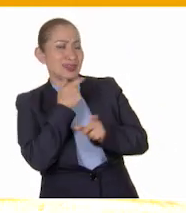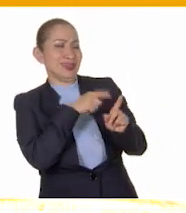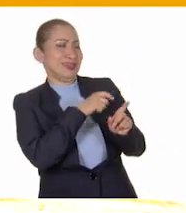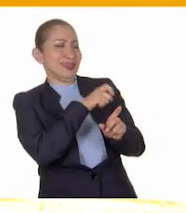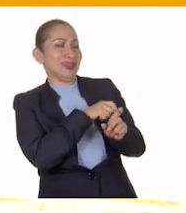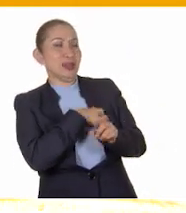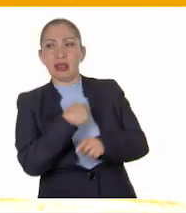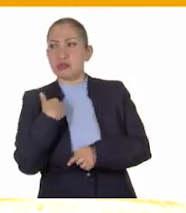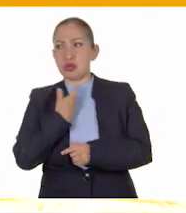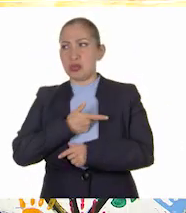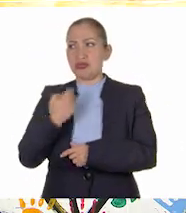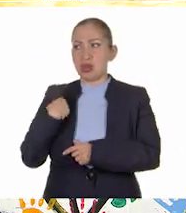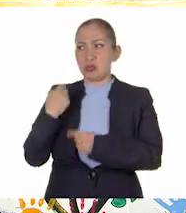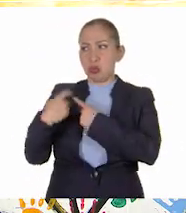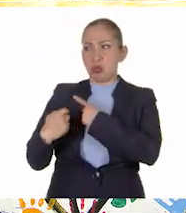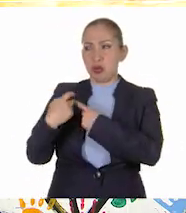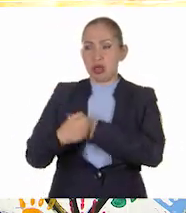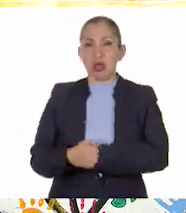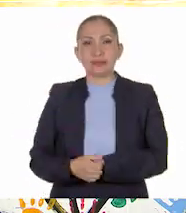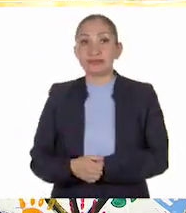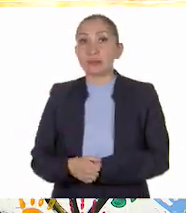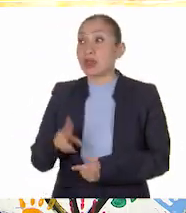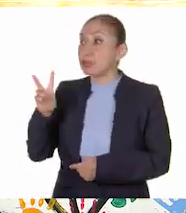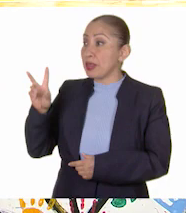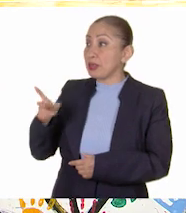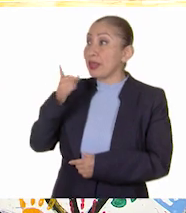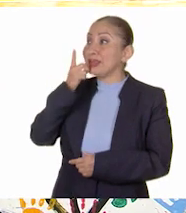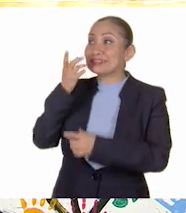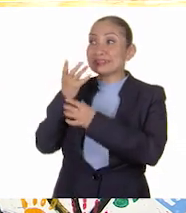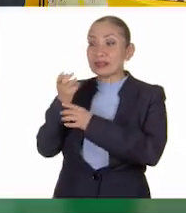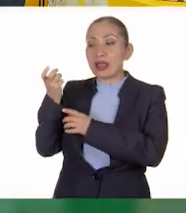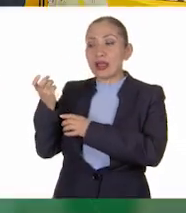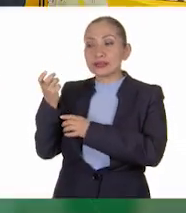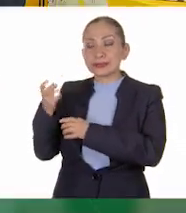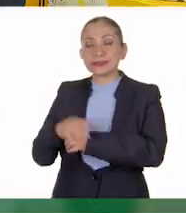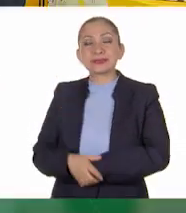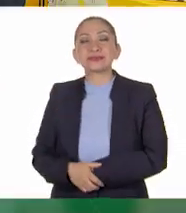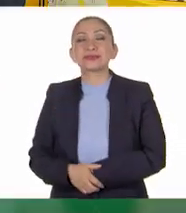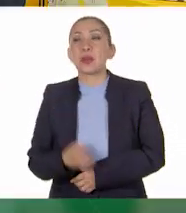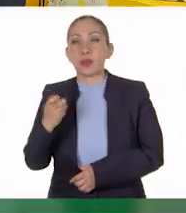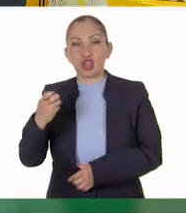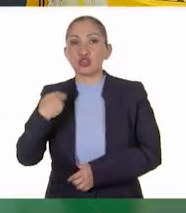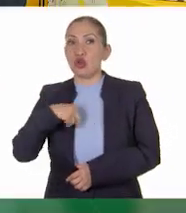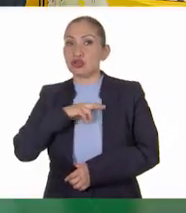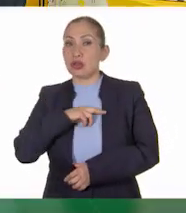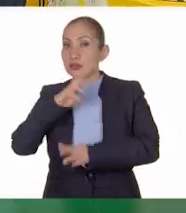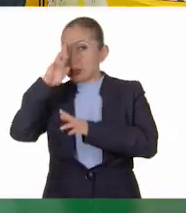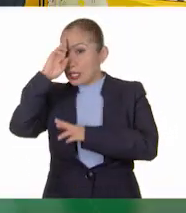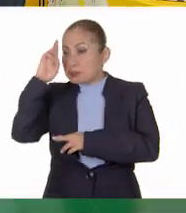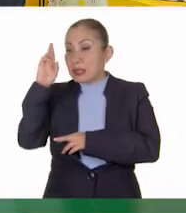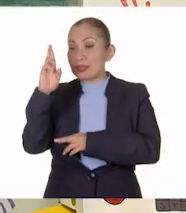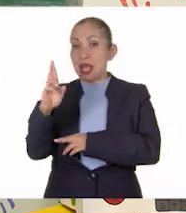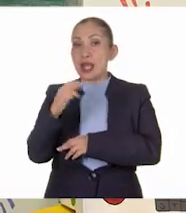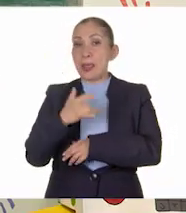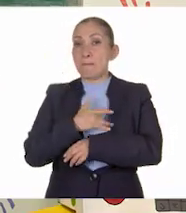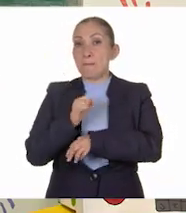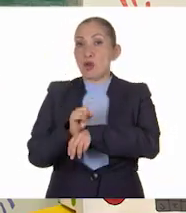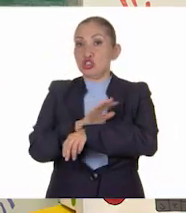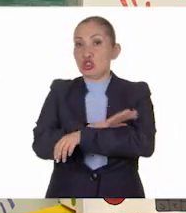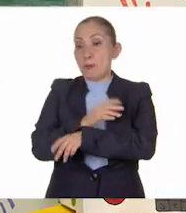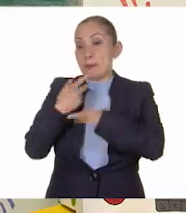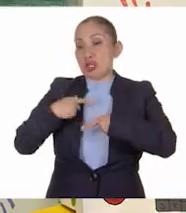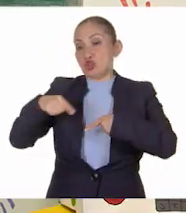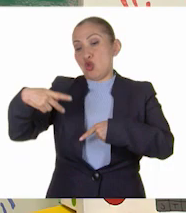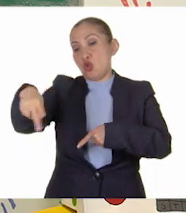y no me gustó eso. Qué bueno que mencionas eso, Panchito. Por eso, nosotros debemos respetar las emociones de las